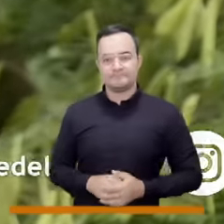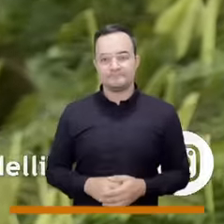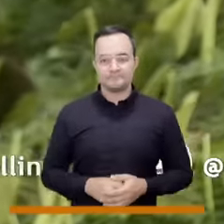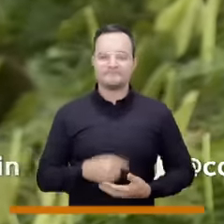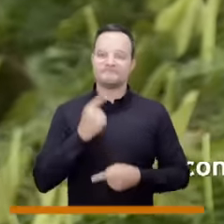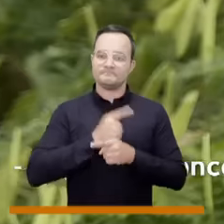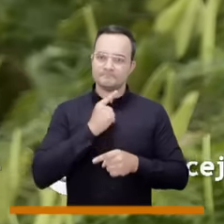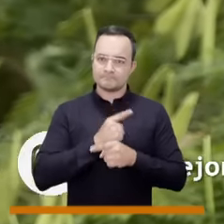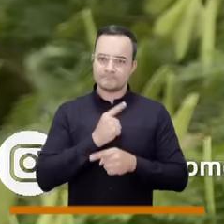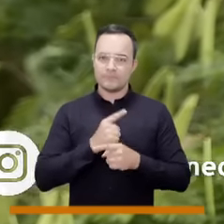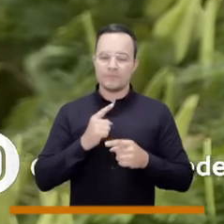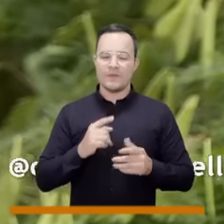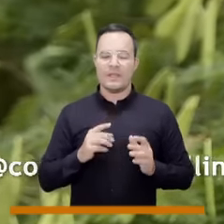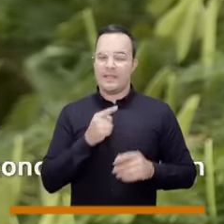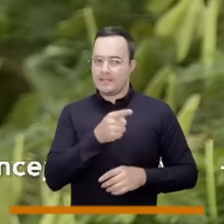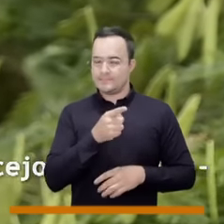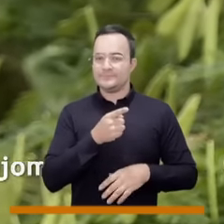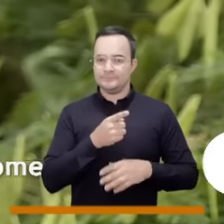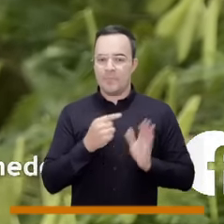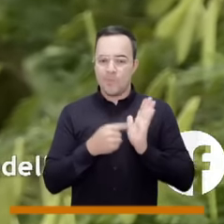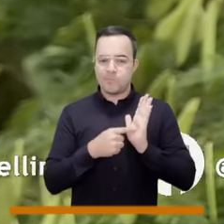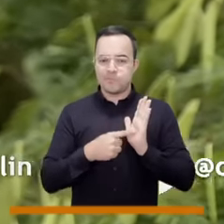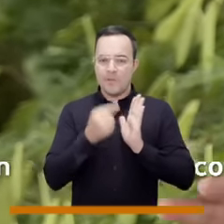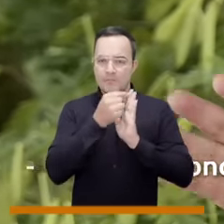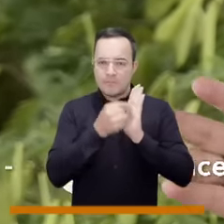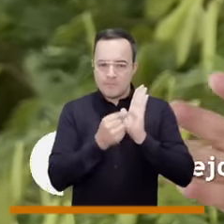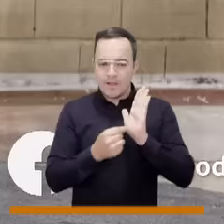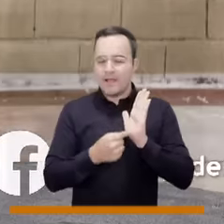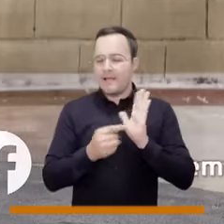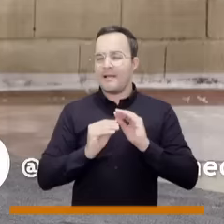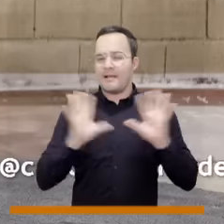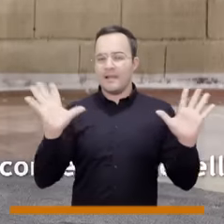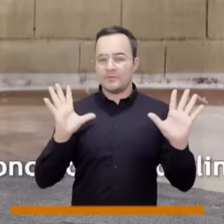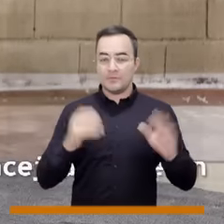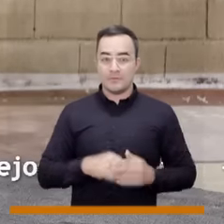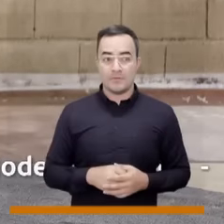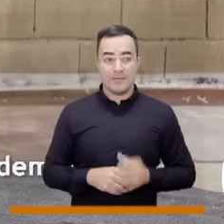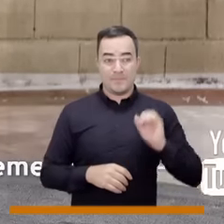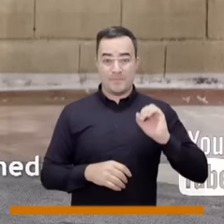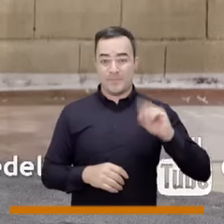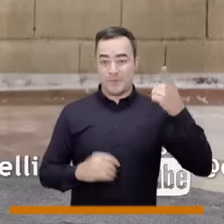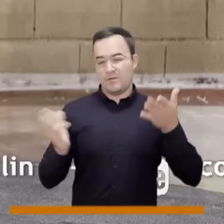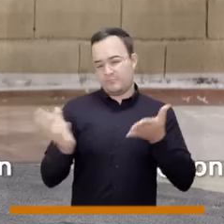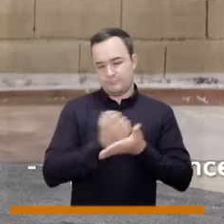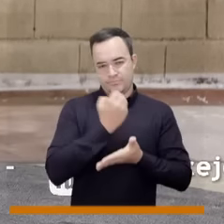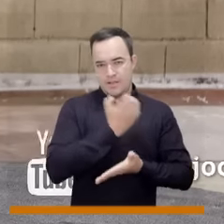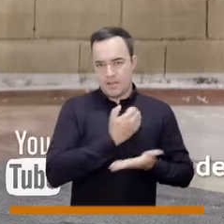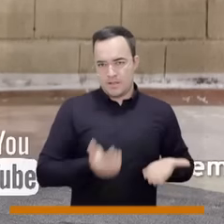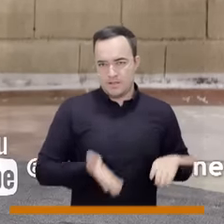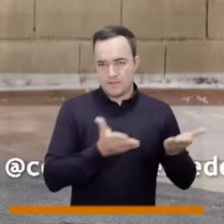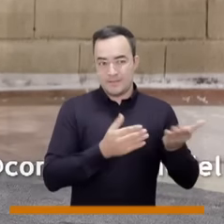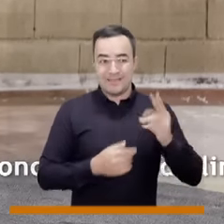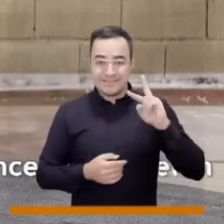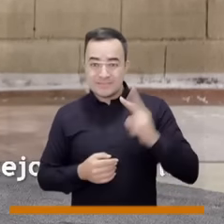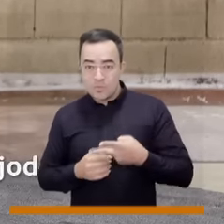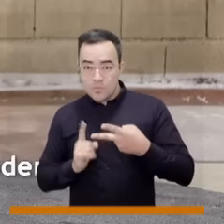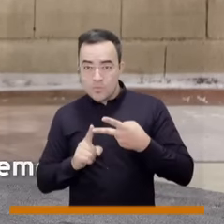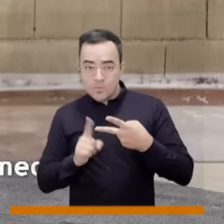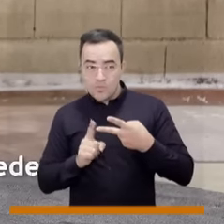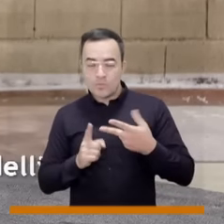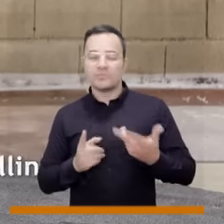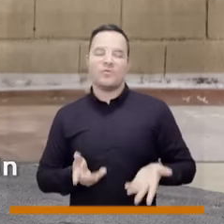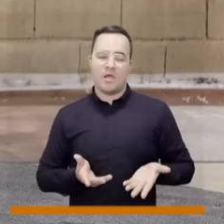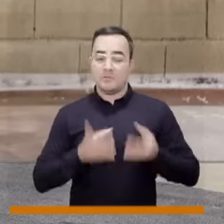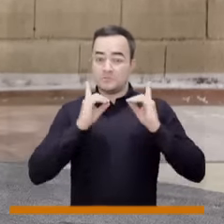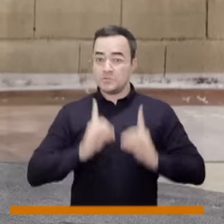derecho a una curul en la corporación, ¿no? Sí, por estatuto de oposición existe esta figura donde la persona que quede de